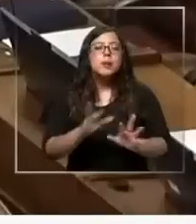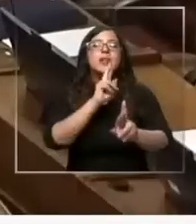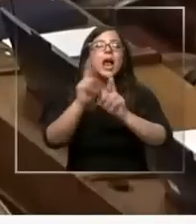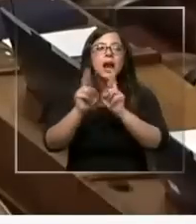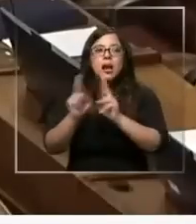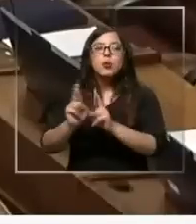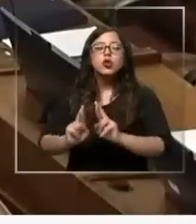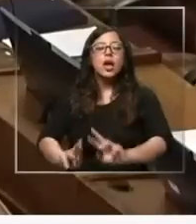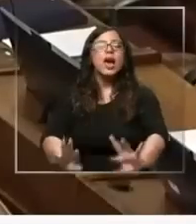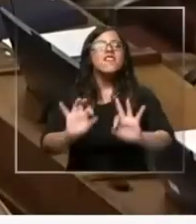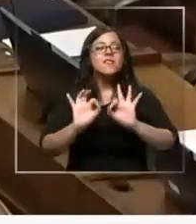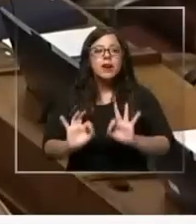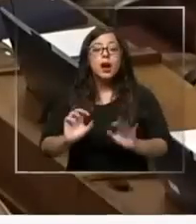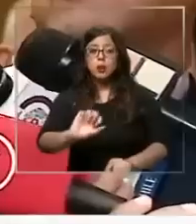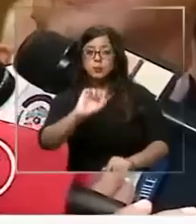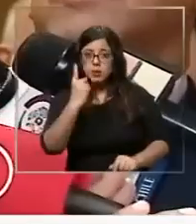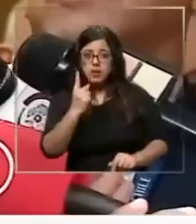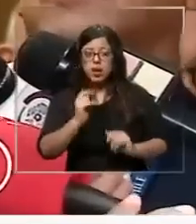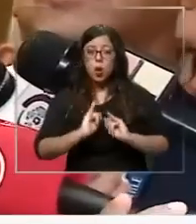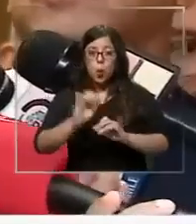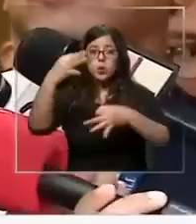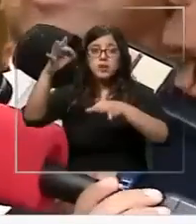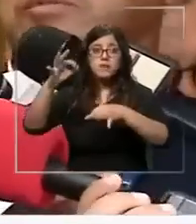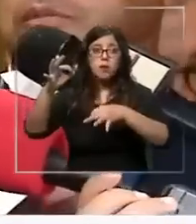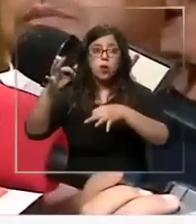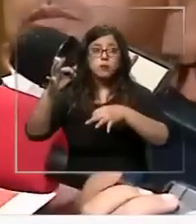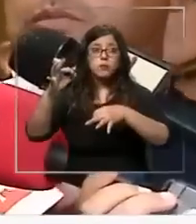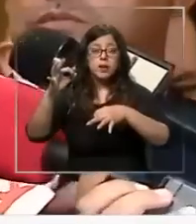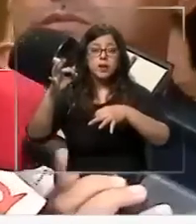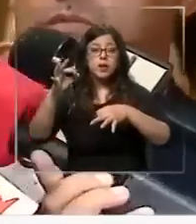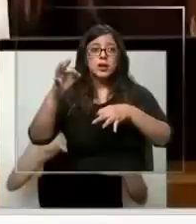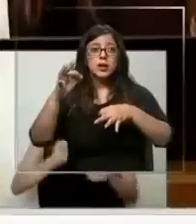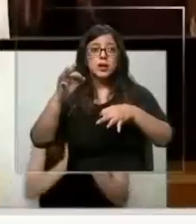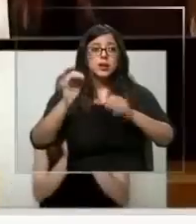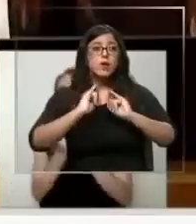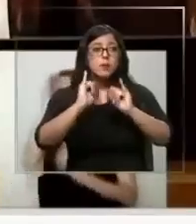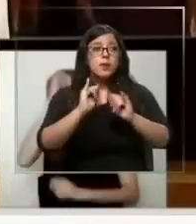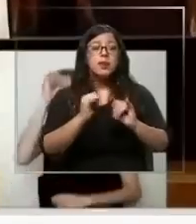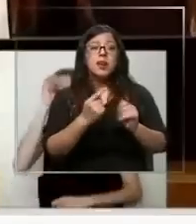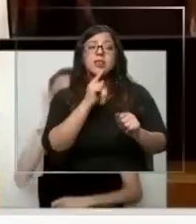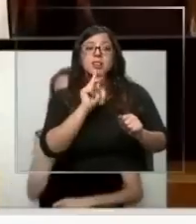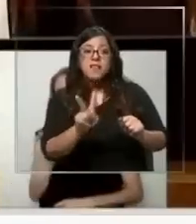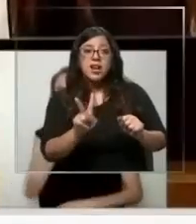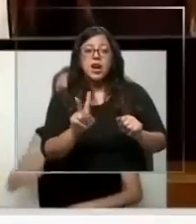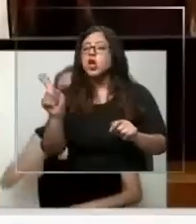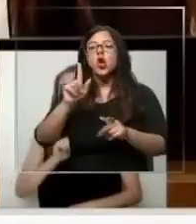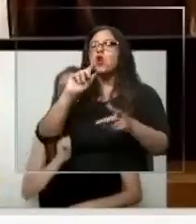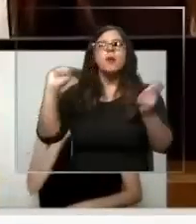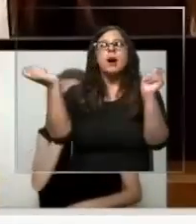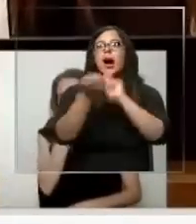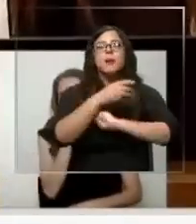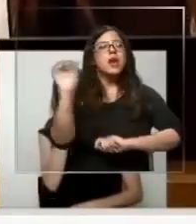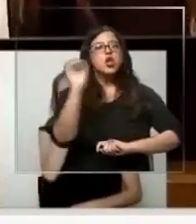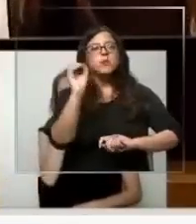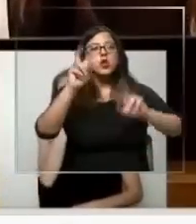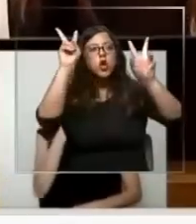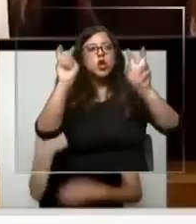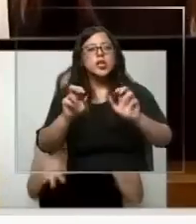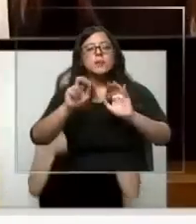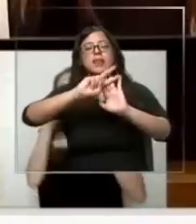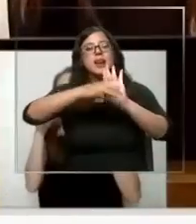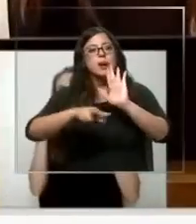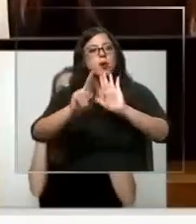efectivamente, primero a un informe de televisión que yo lo agradezco. No vamos a cambiar de opinión respecto a lo que hemos dicho del cambio de